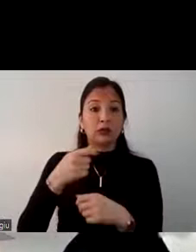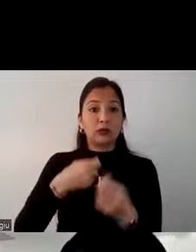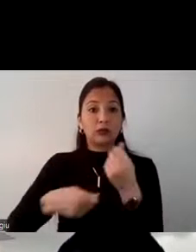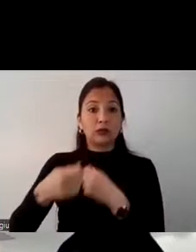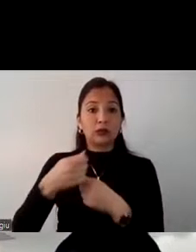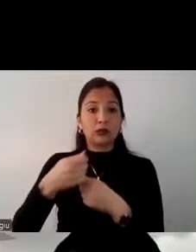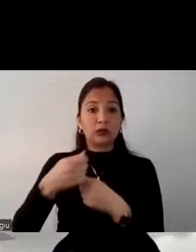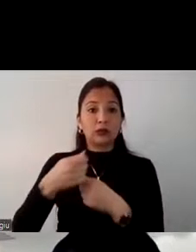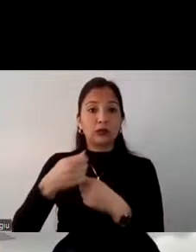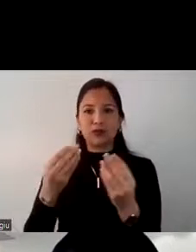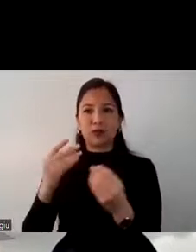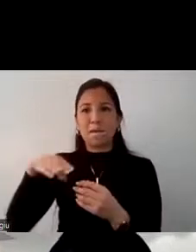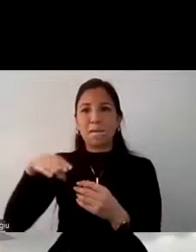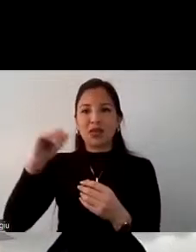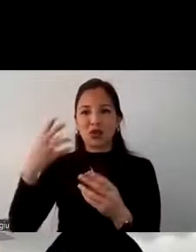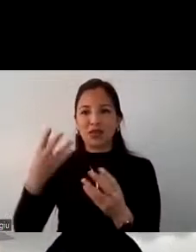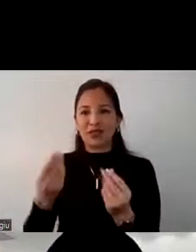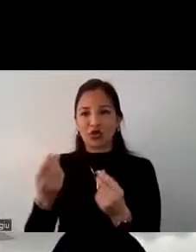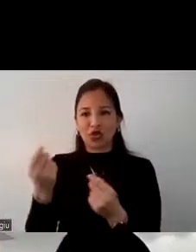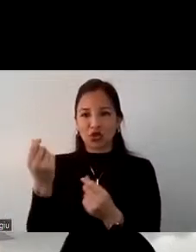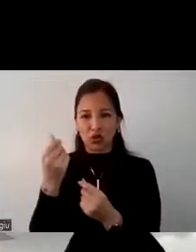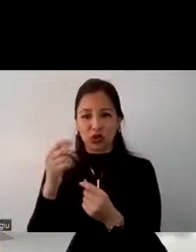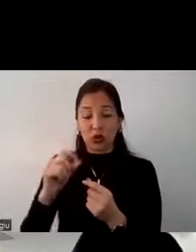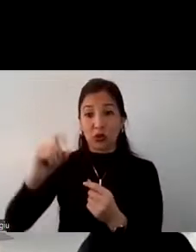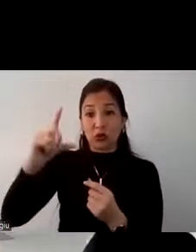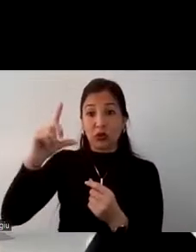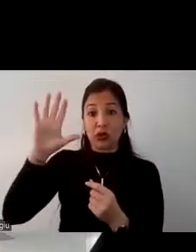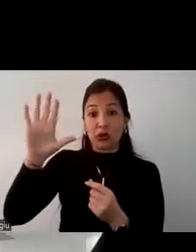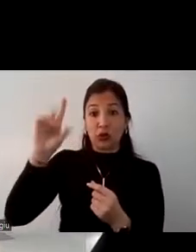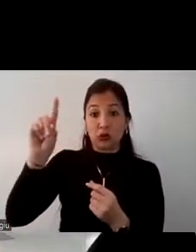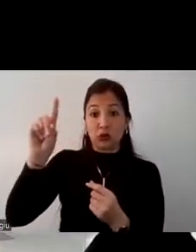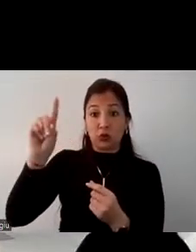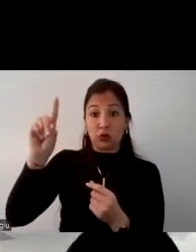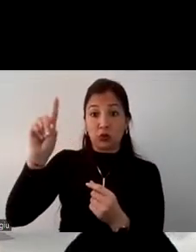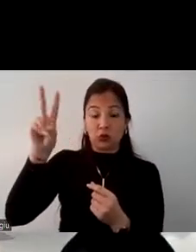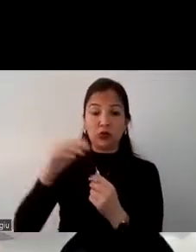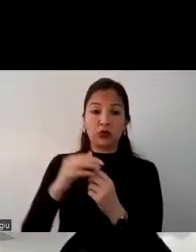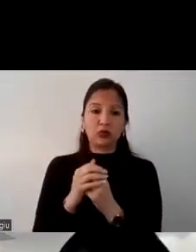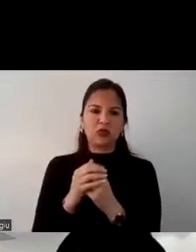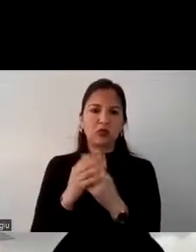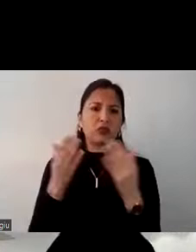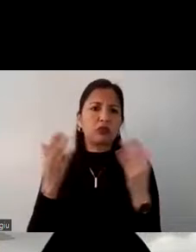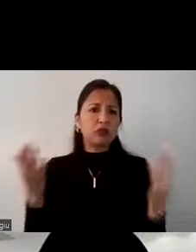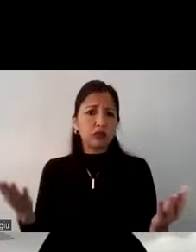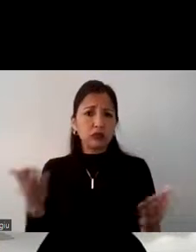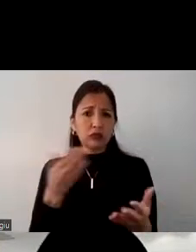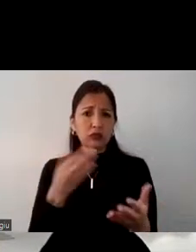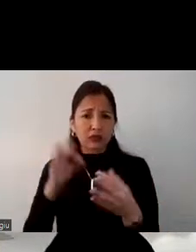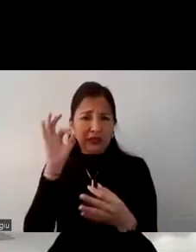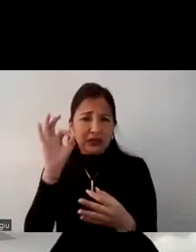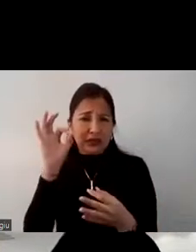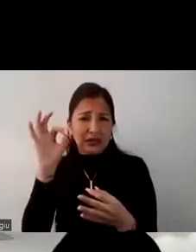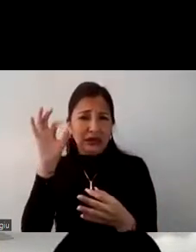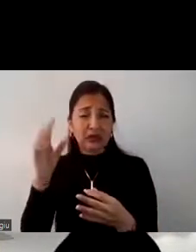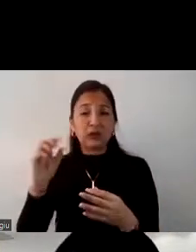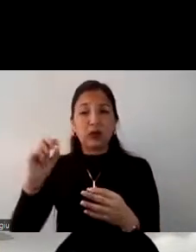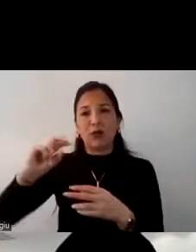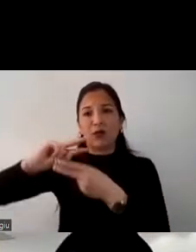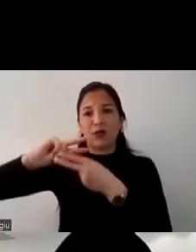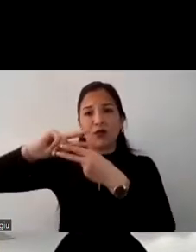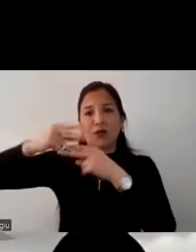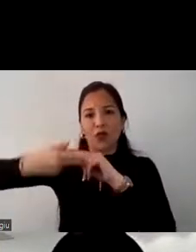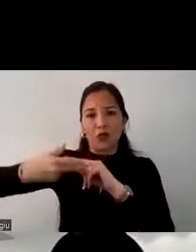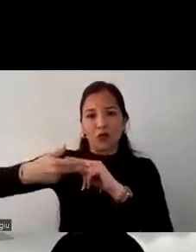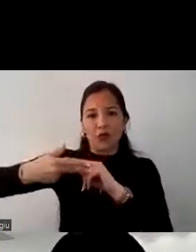soles y se está viendo una recuperación de 5.2 lo que quiere decir que casi casi estamos duplicando lo que